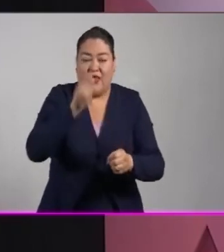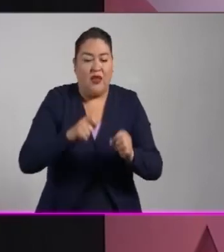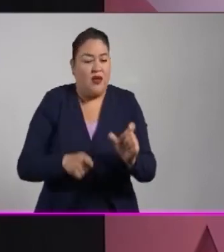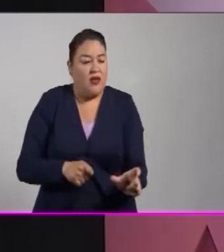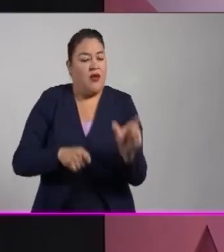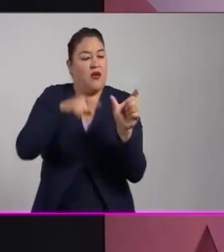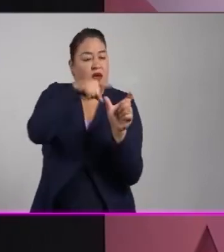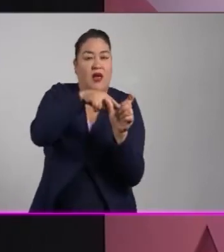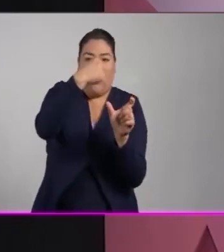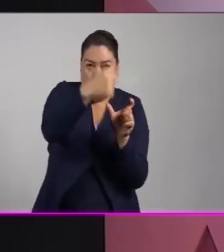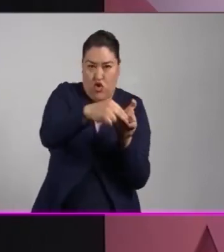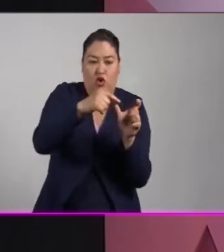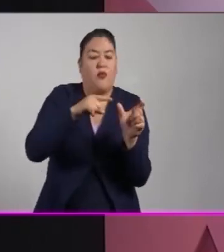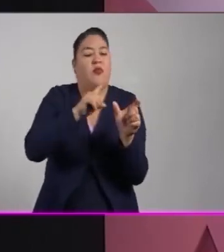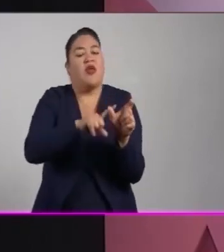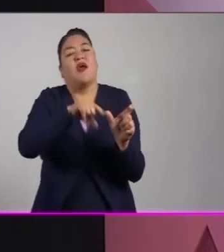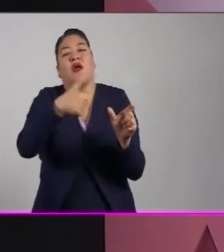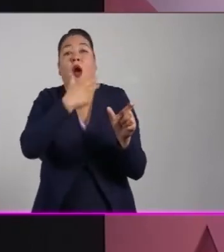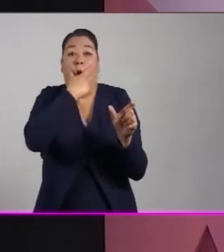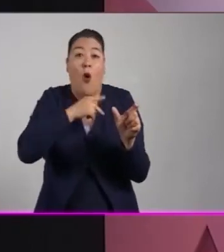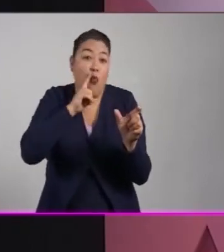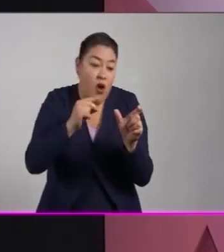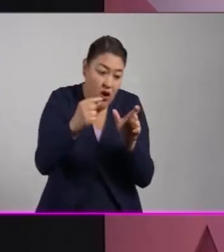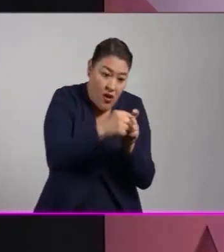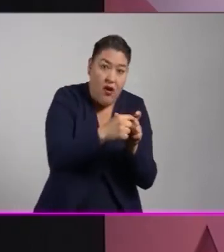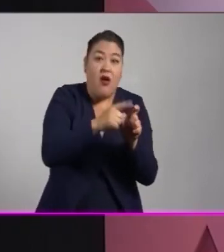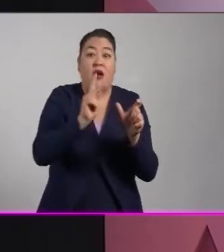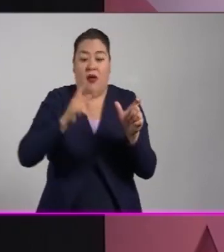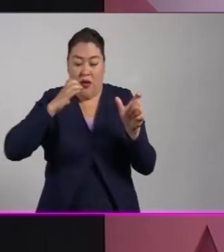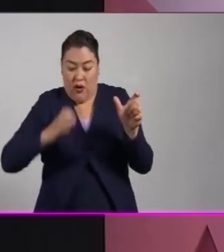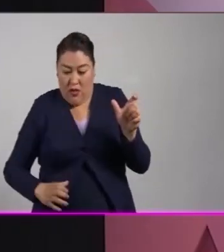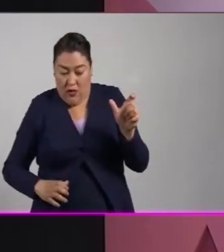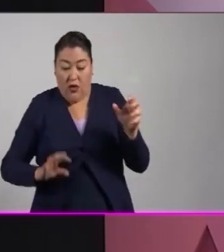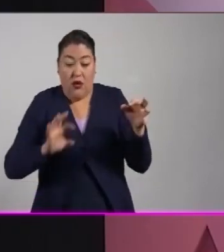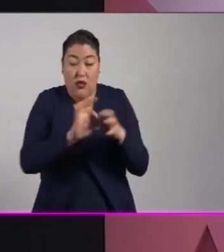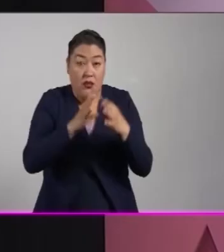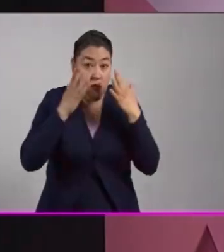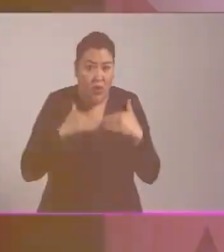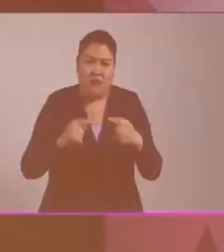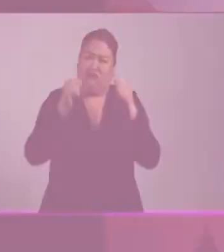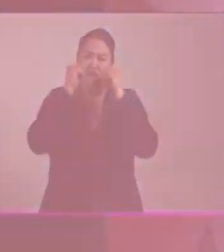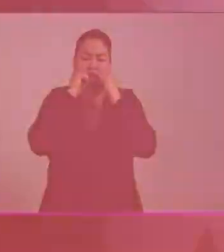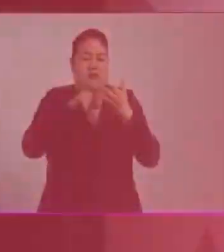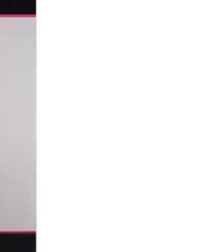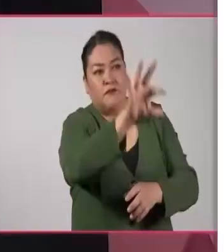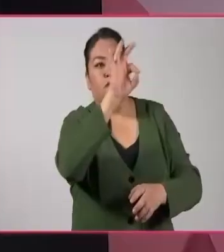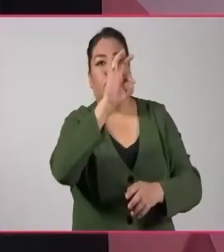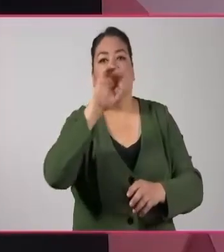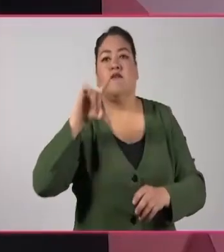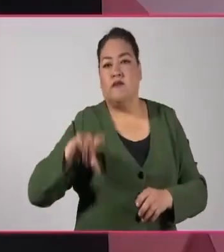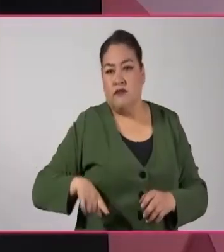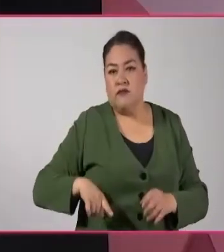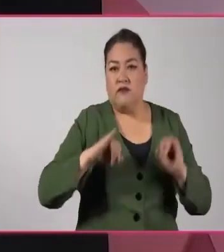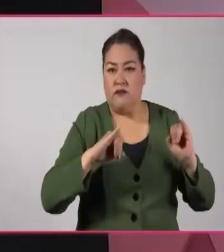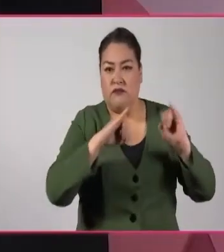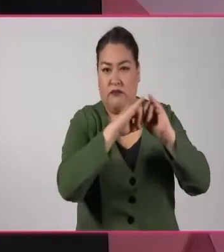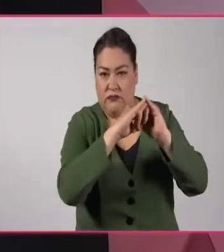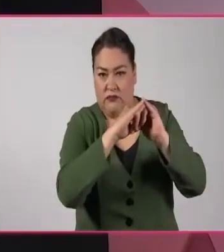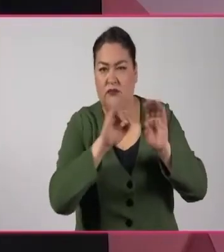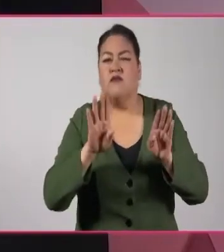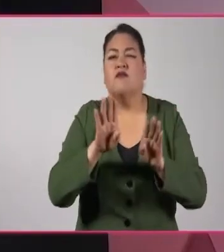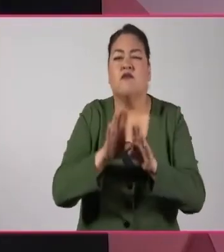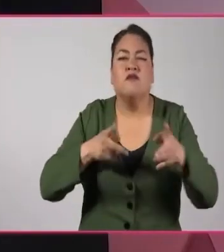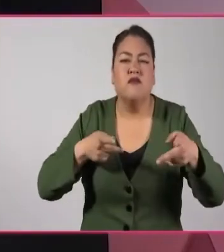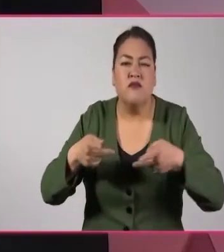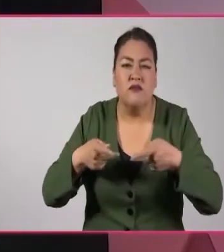sexo que aparece en la credencial para votar, con el nombre que aparece en la credencial o incluso con la fotografía. El Instituto Nacional